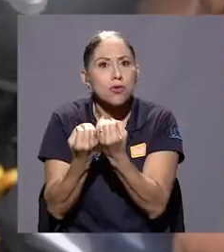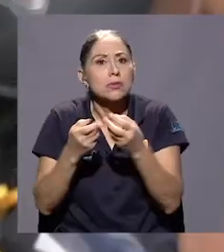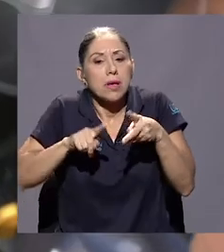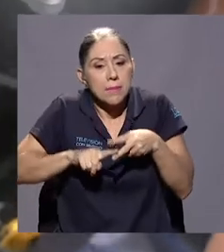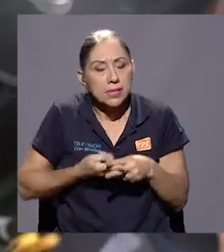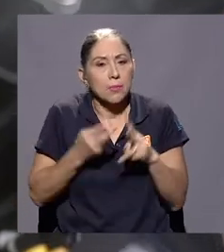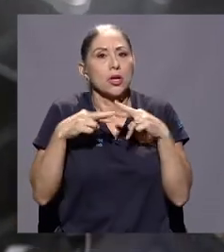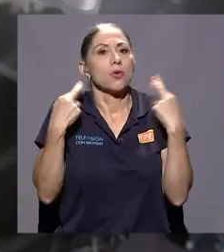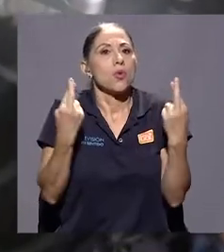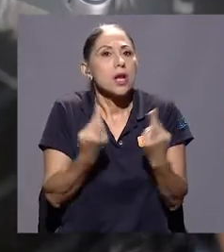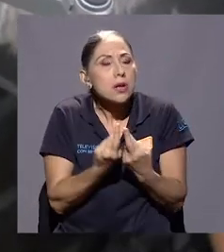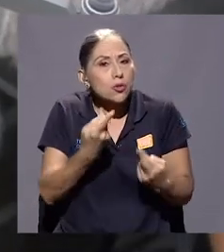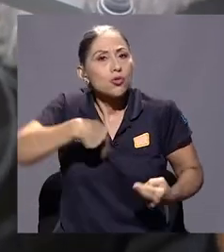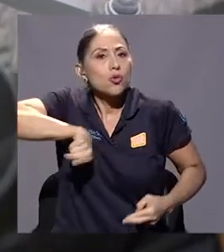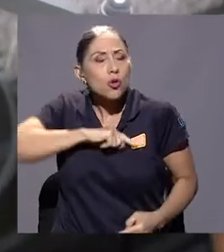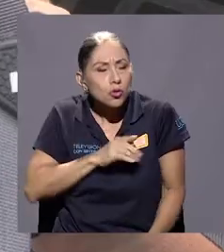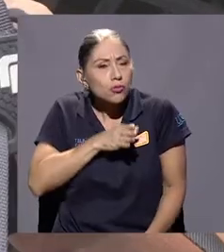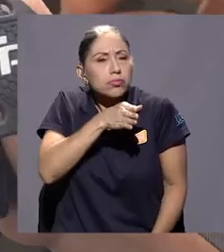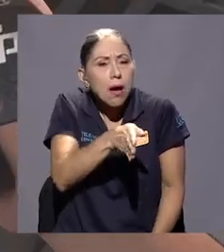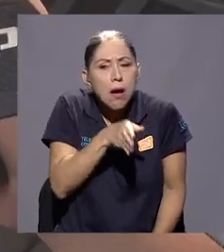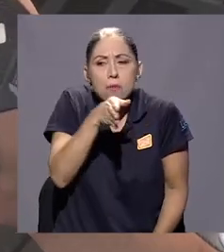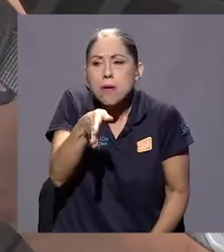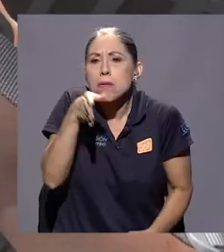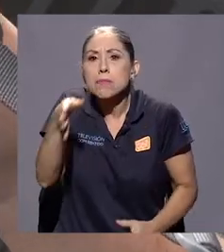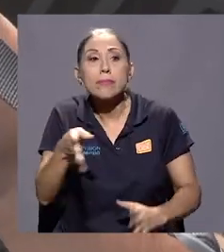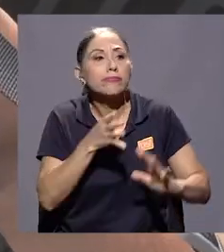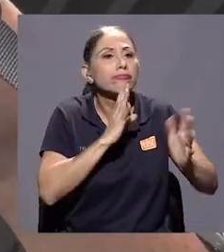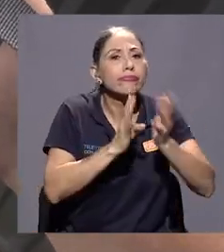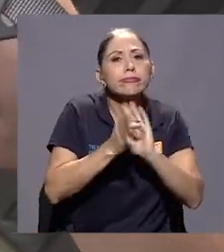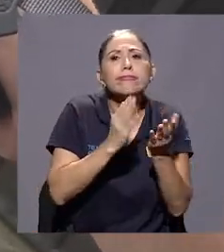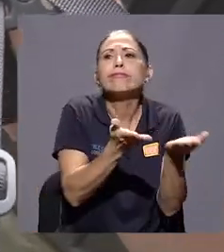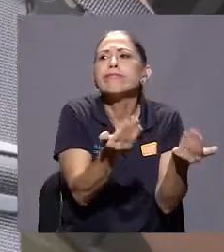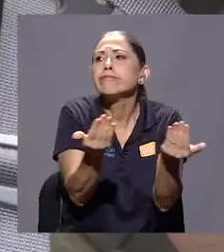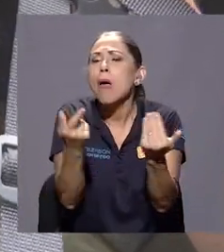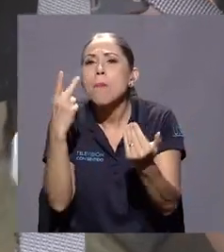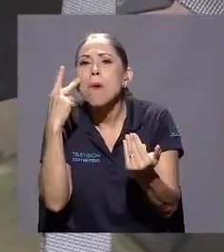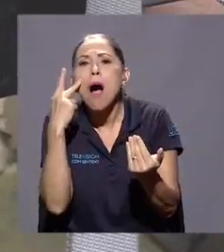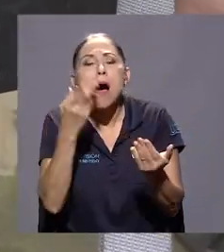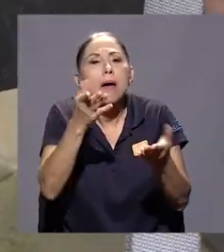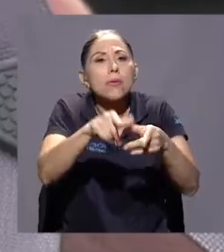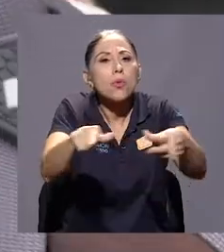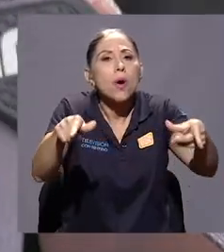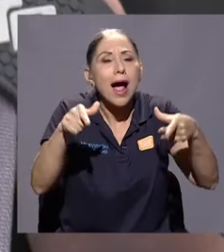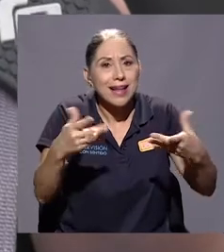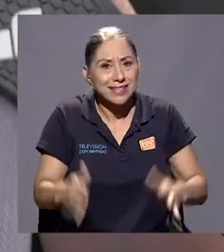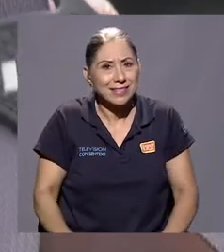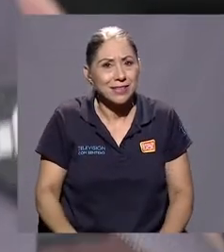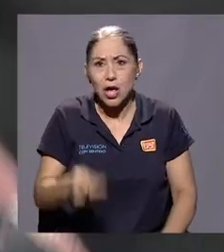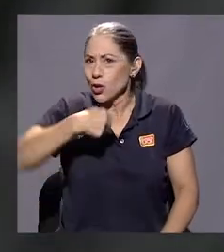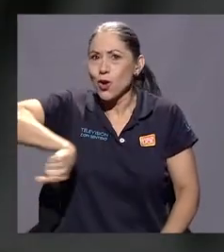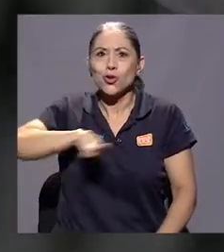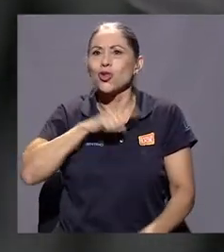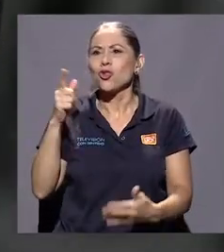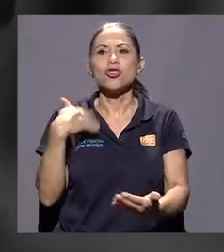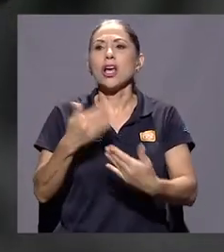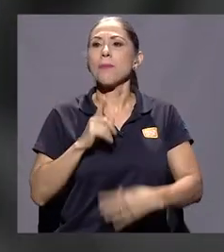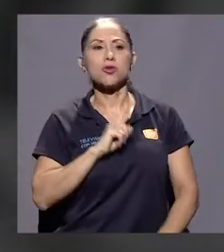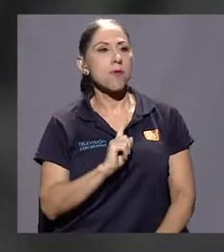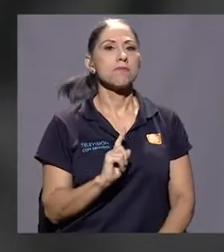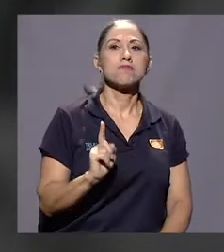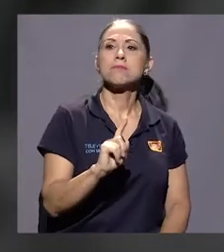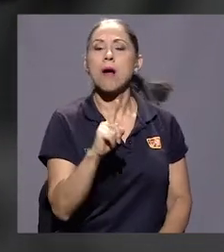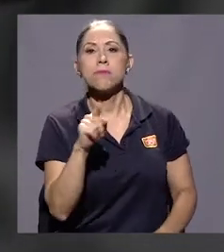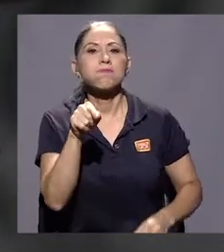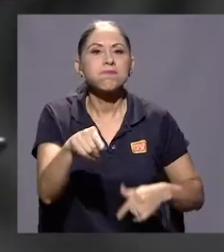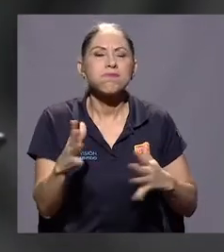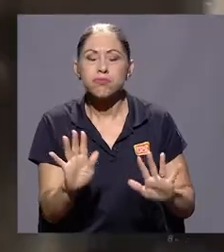allá con ellos, a hablar de la película y a que nos mostraran los lugares, a nos llevaran a los lugares en vez de nosotros llegar como un crew, llegar con seguridad